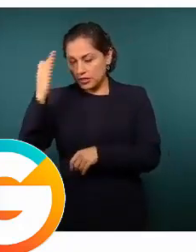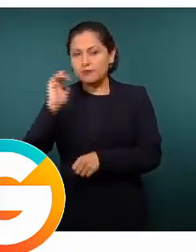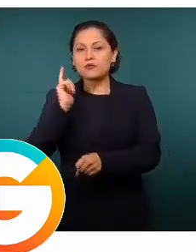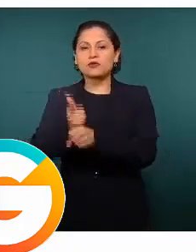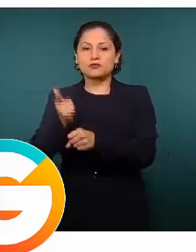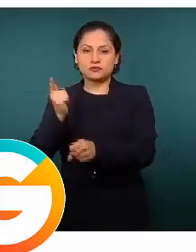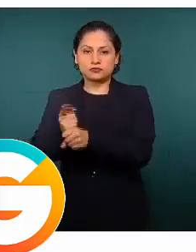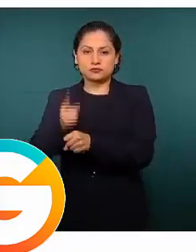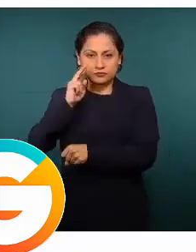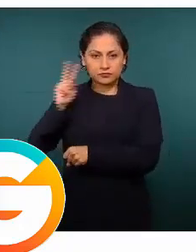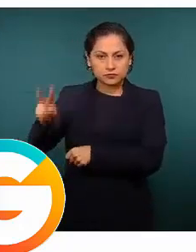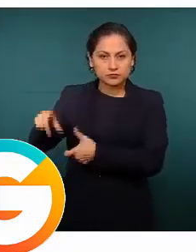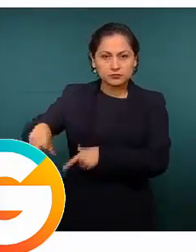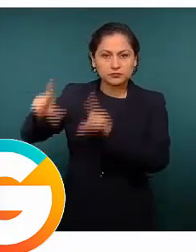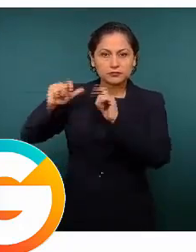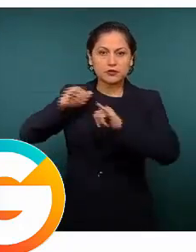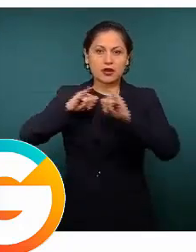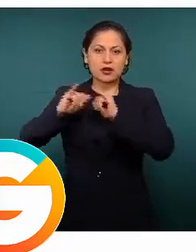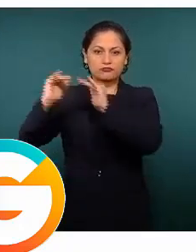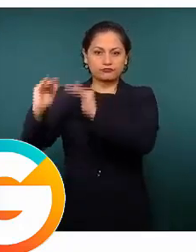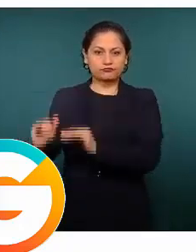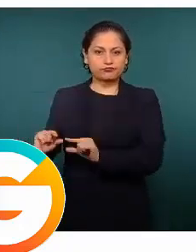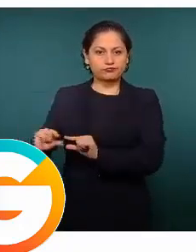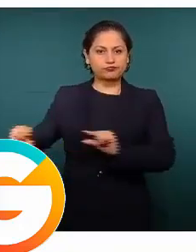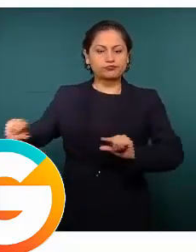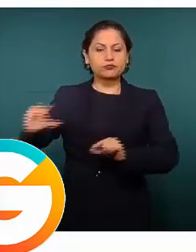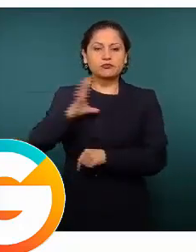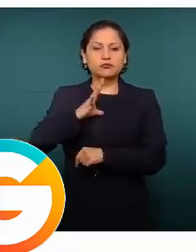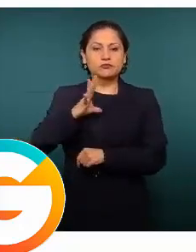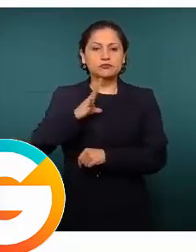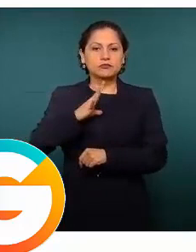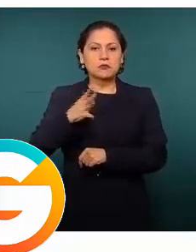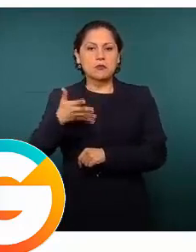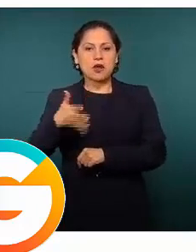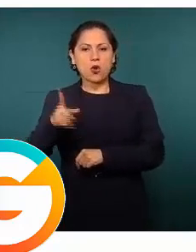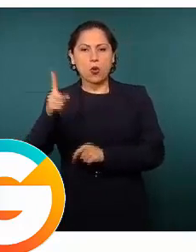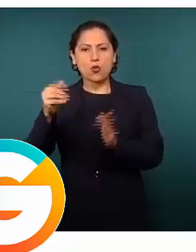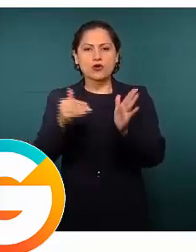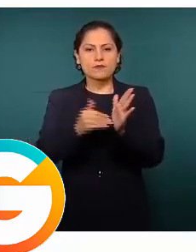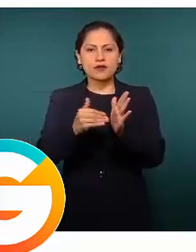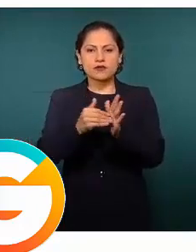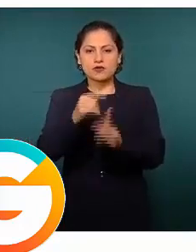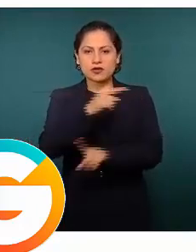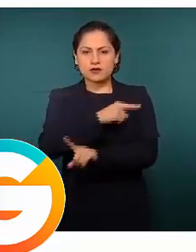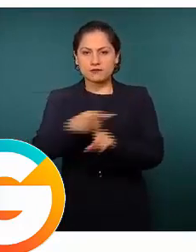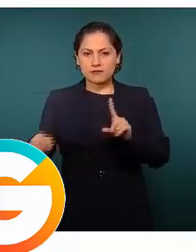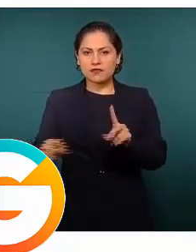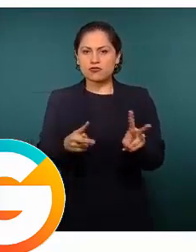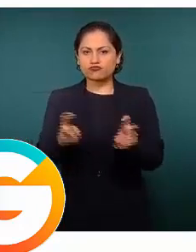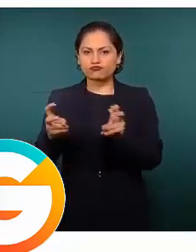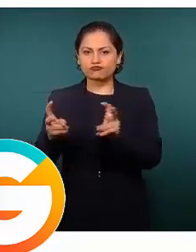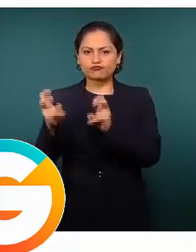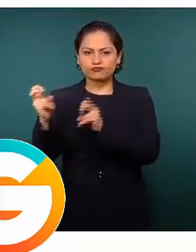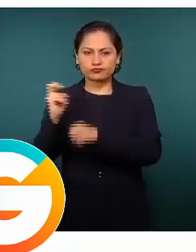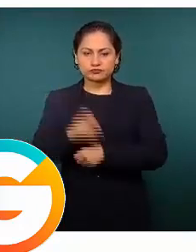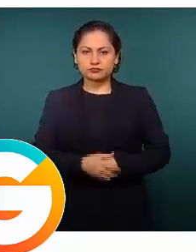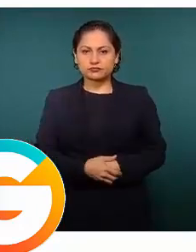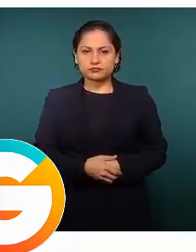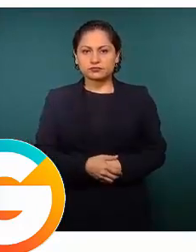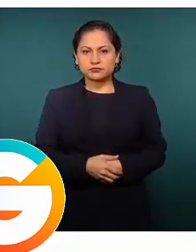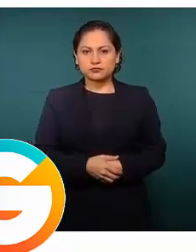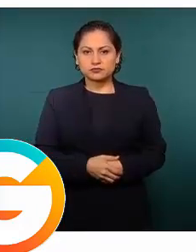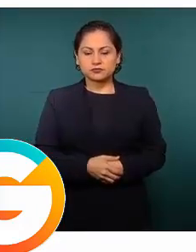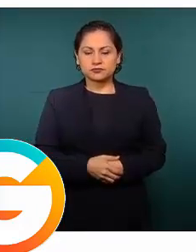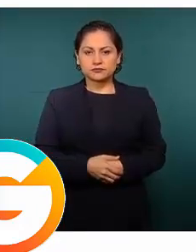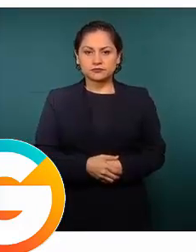parte baja de la lámina que son más de un millón y medio de litros de combustible. La que sigue, por